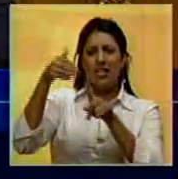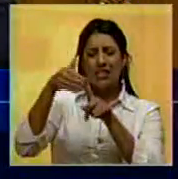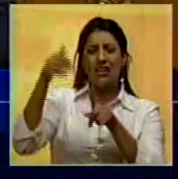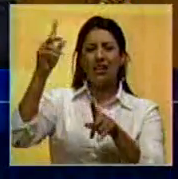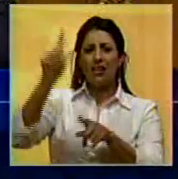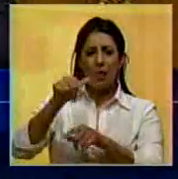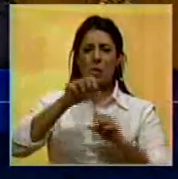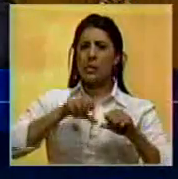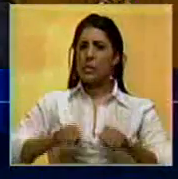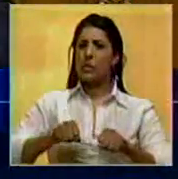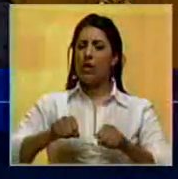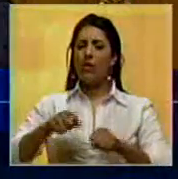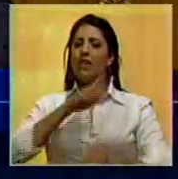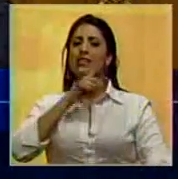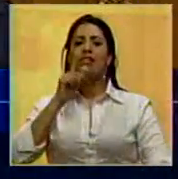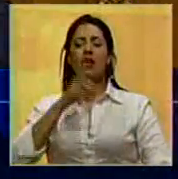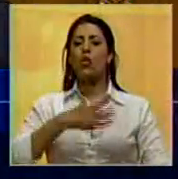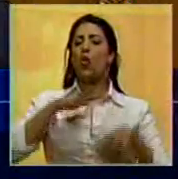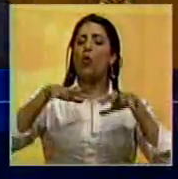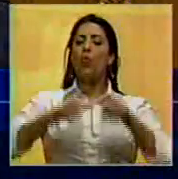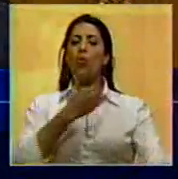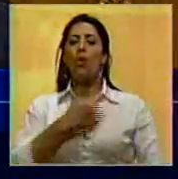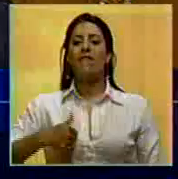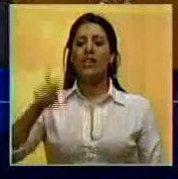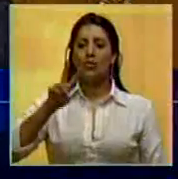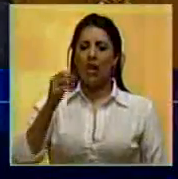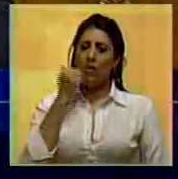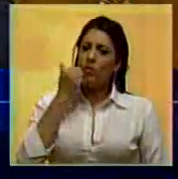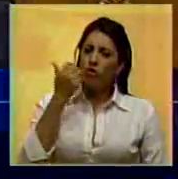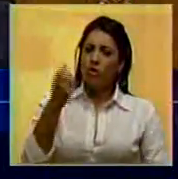se queda del poder como si fueran los dueños de Venezuela.